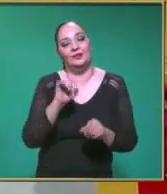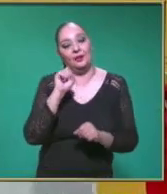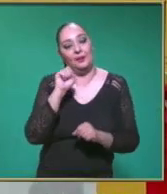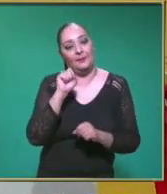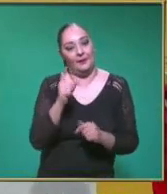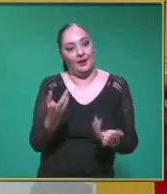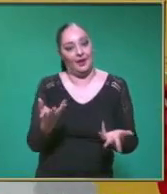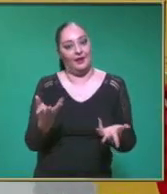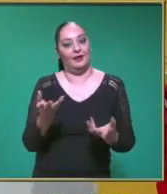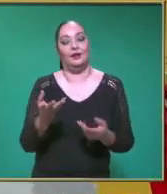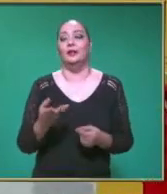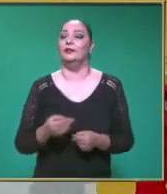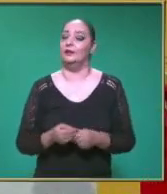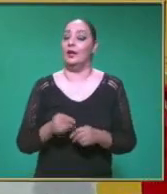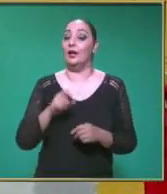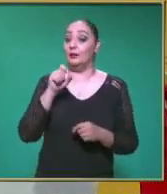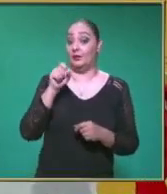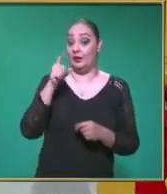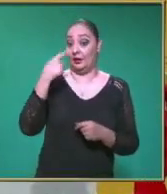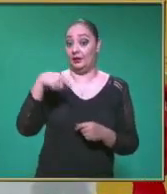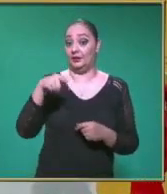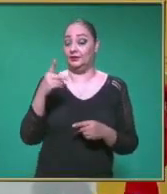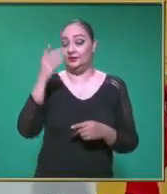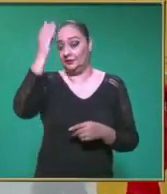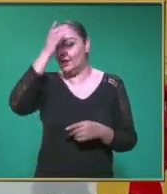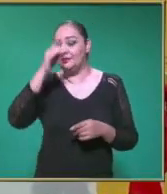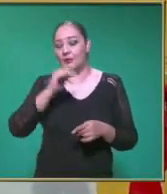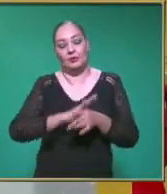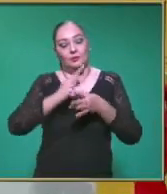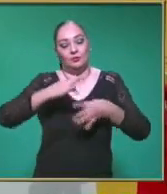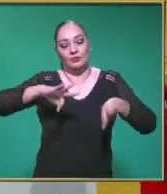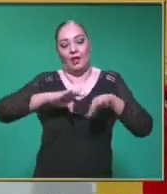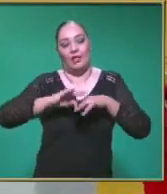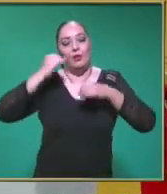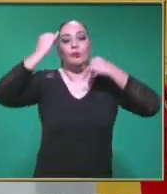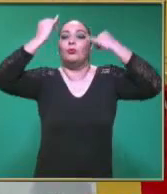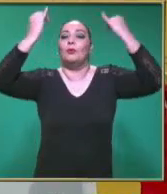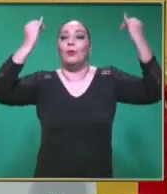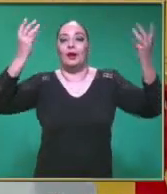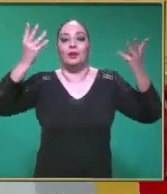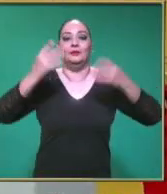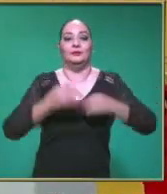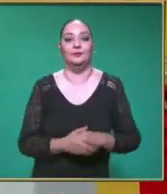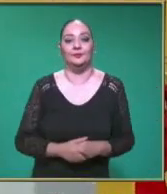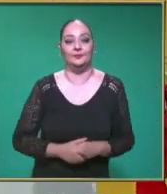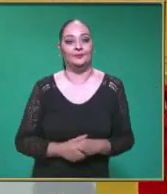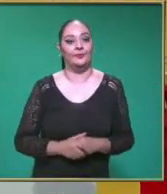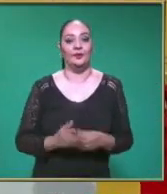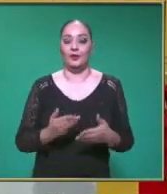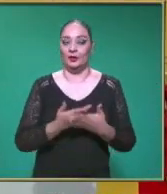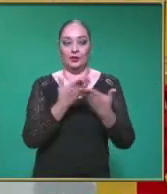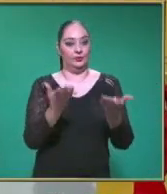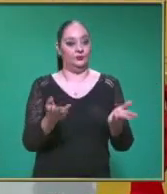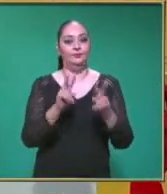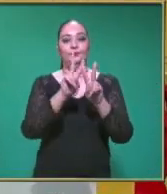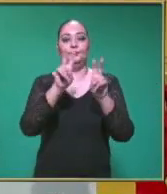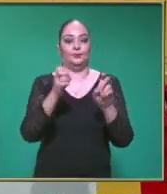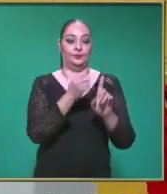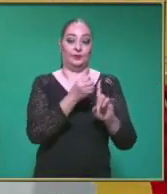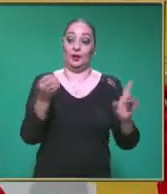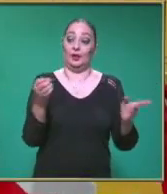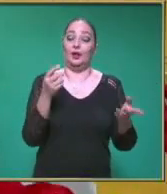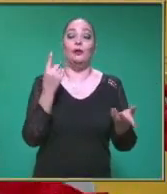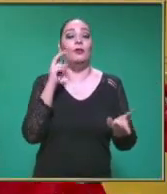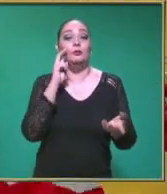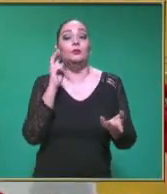sesiones Dentro de la ciencia Muy bien Entonces vamos a recordar el eje Y el tema El que vamos